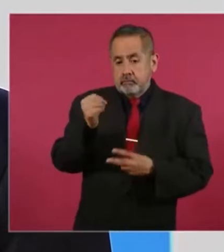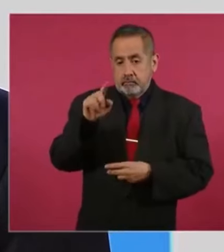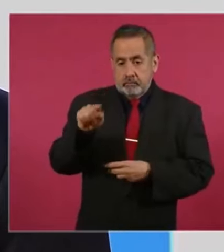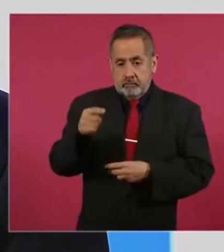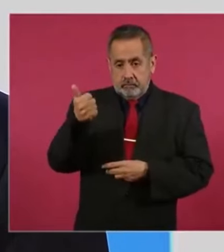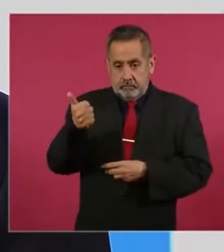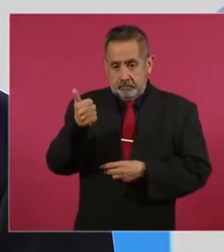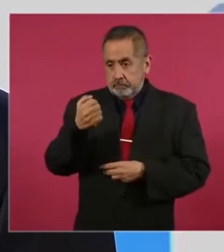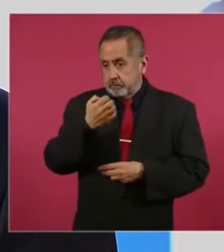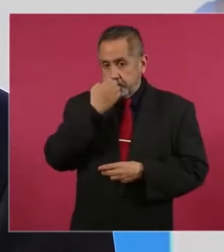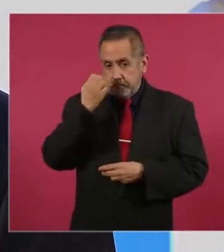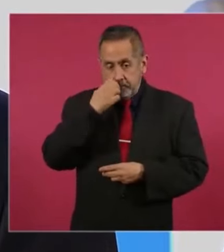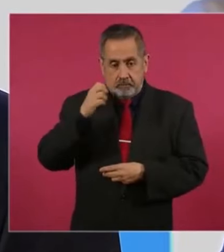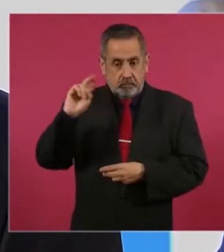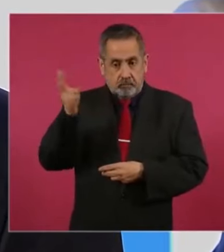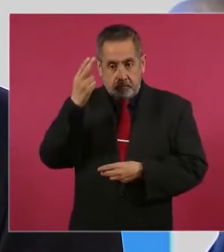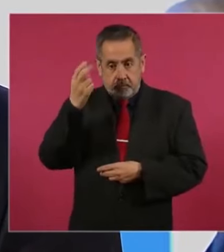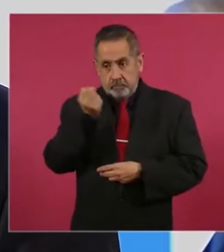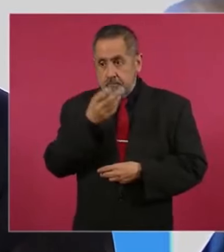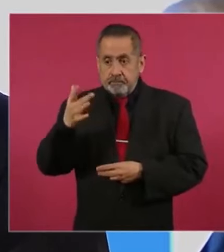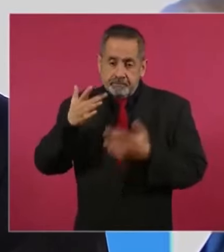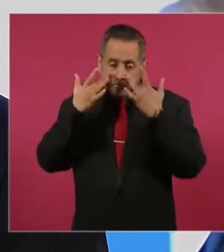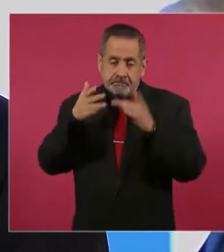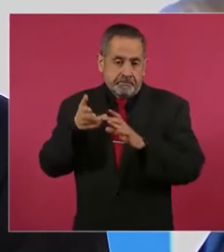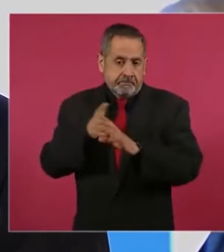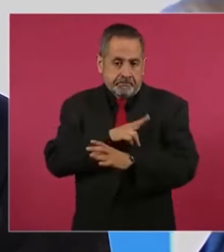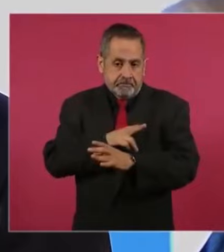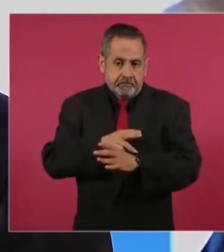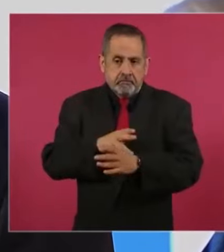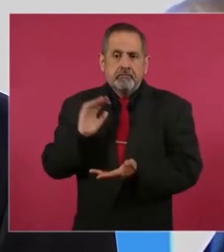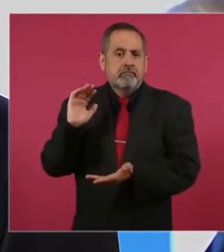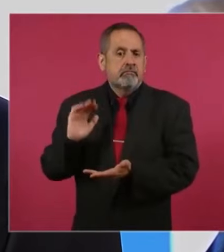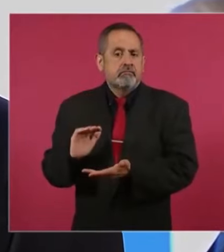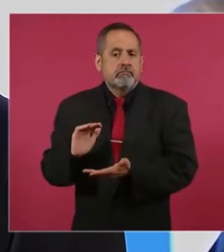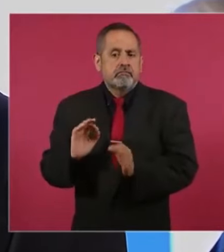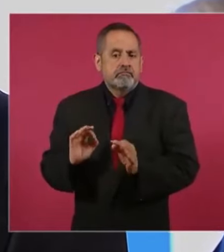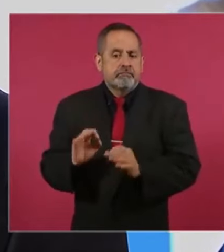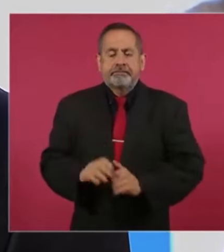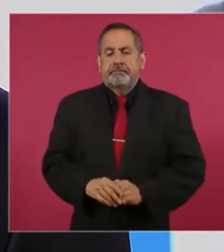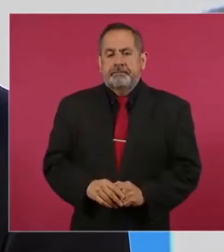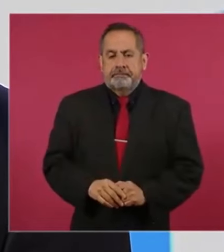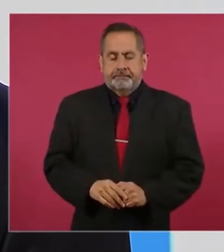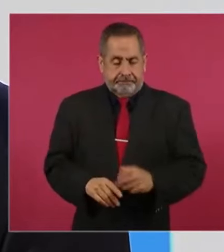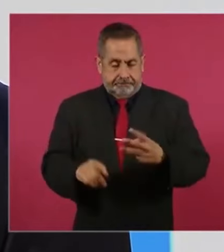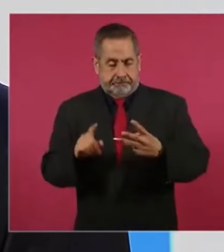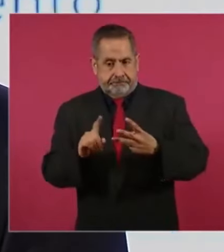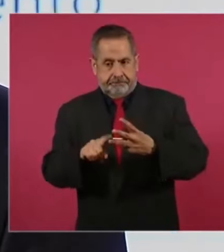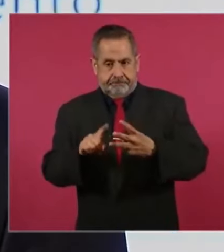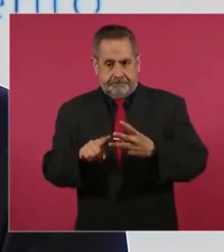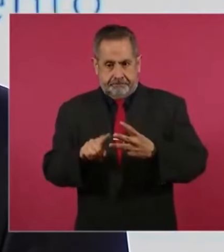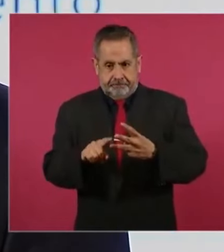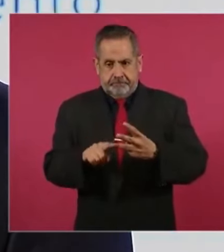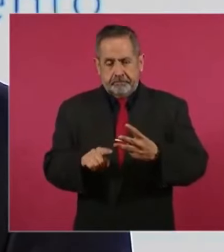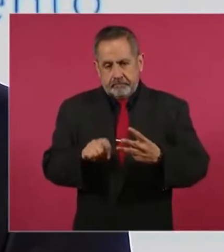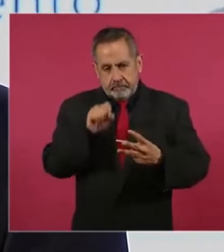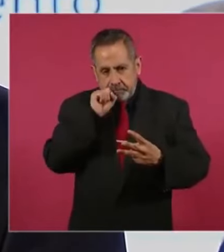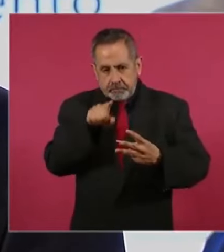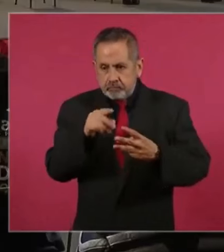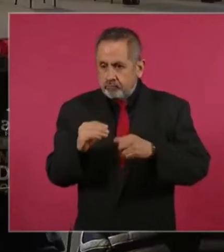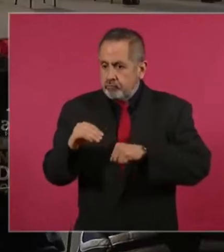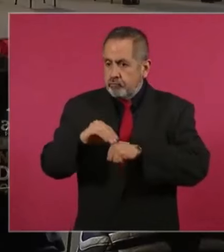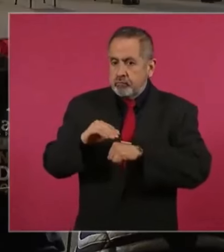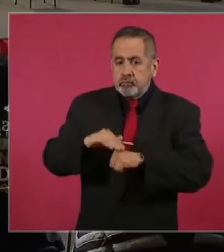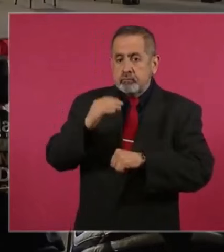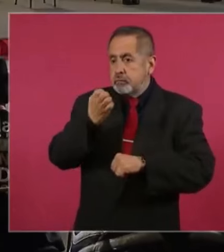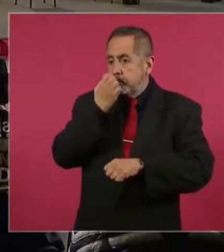la educación superior privada. El tercer elemento es el incremento de los